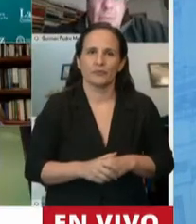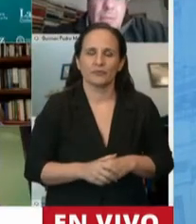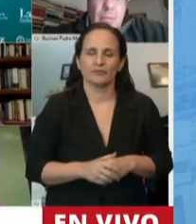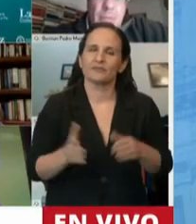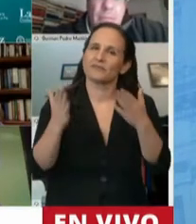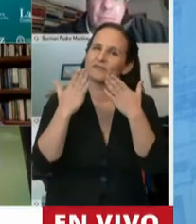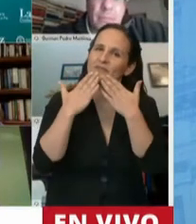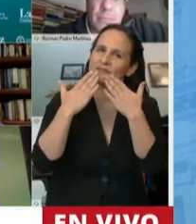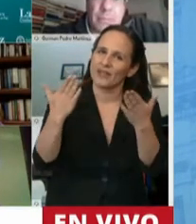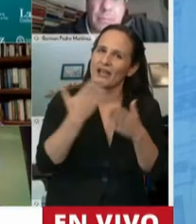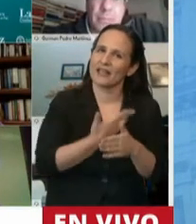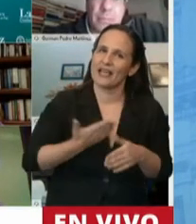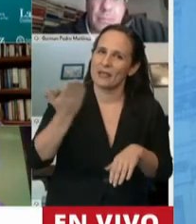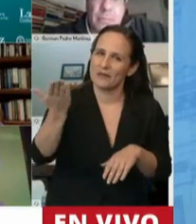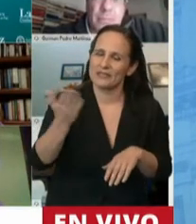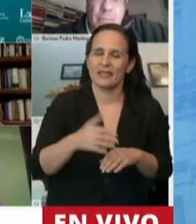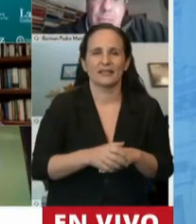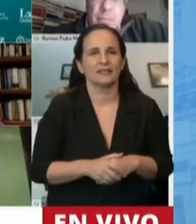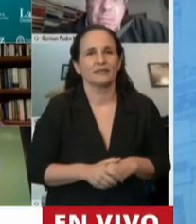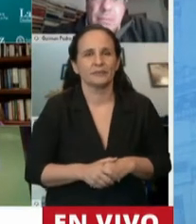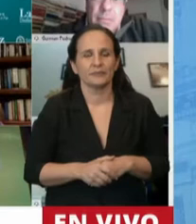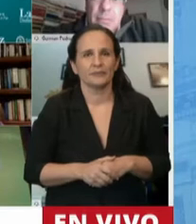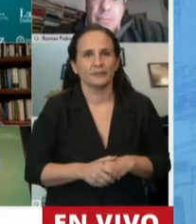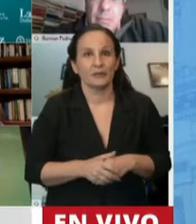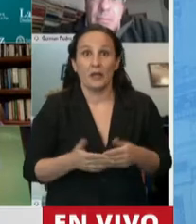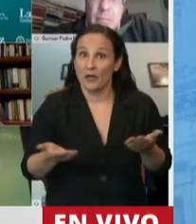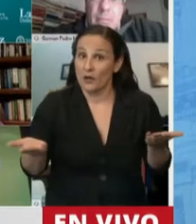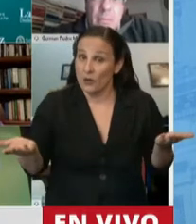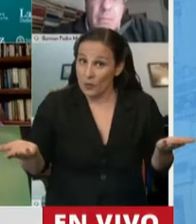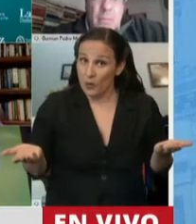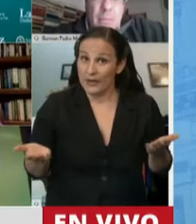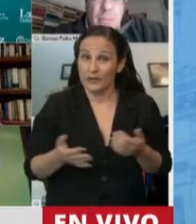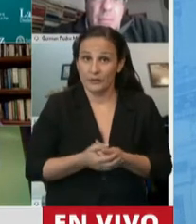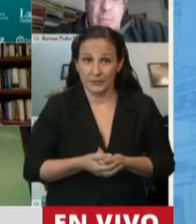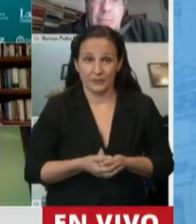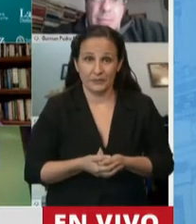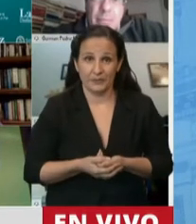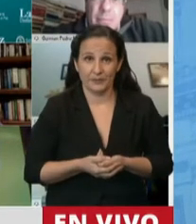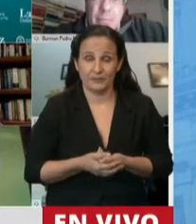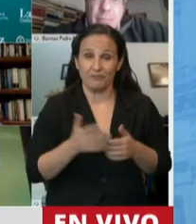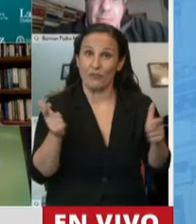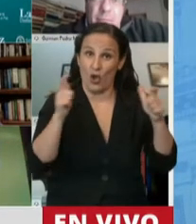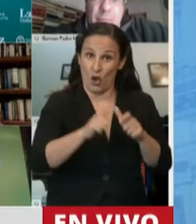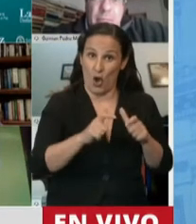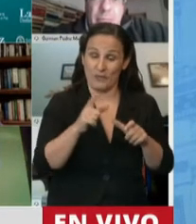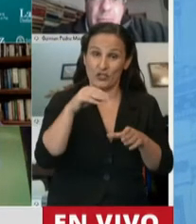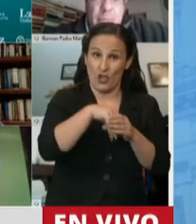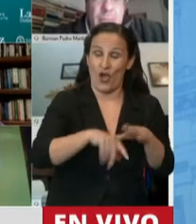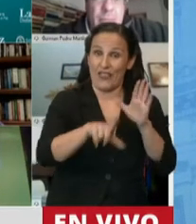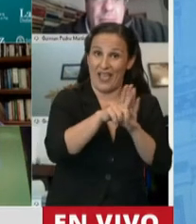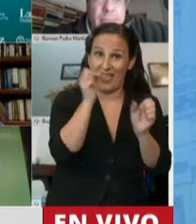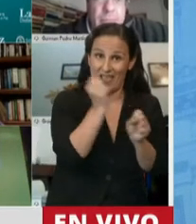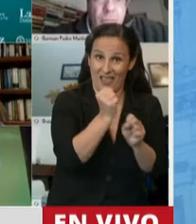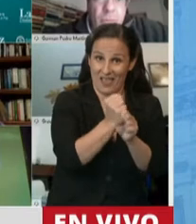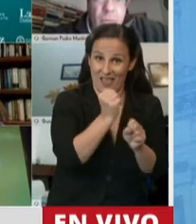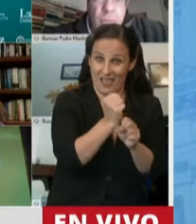Gracias, Presidente. Bueno, como lo hemos expresado en la Comisión de Legislación del